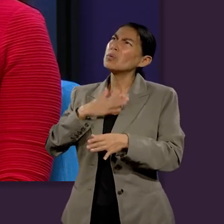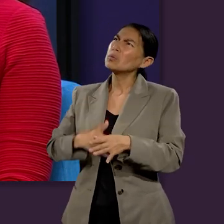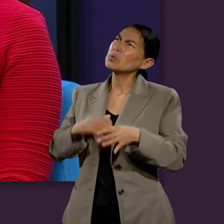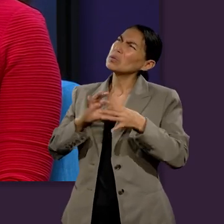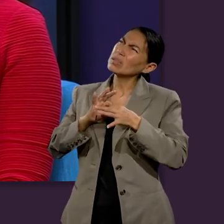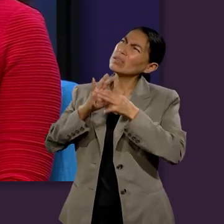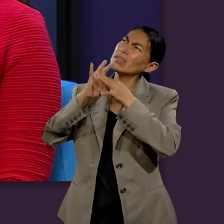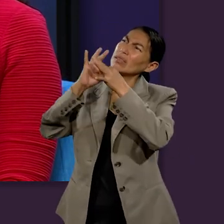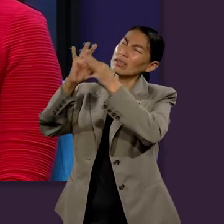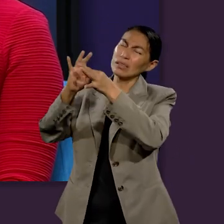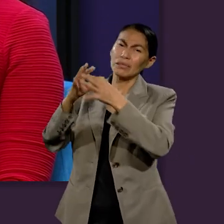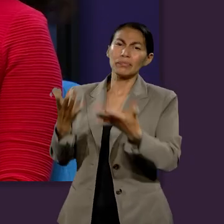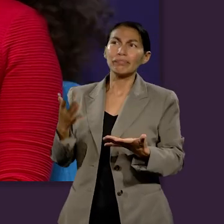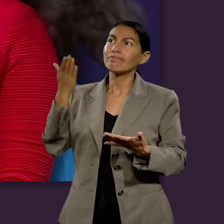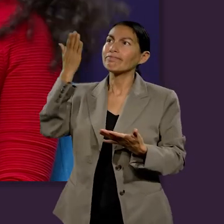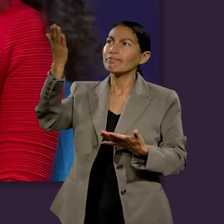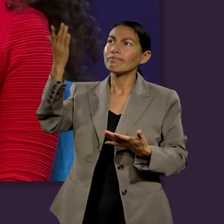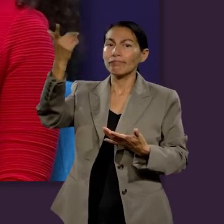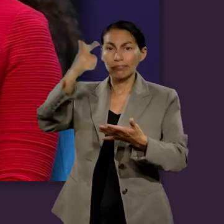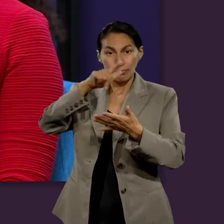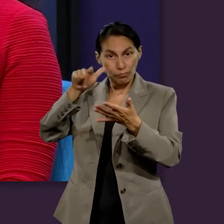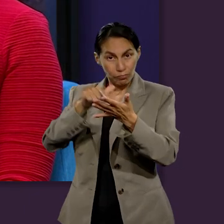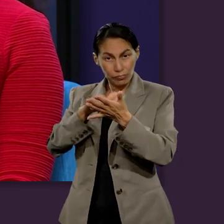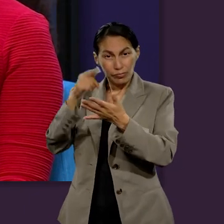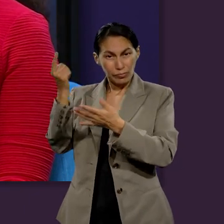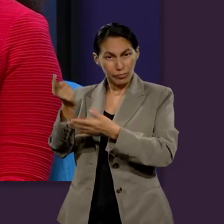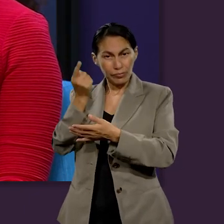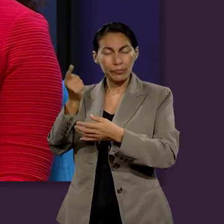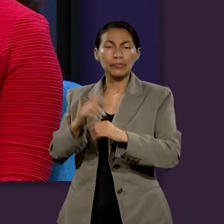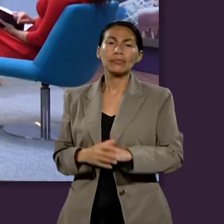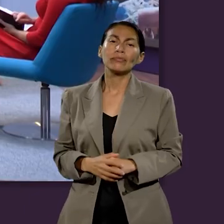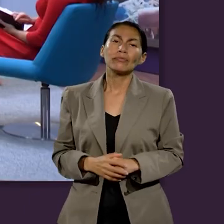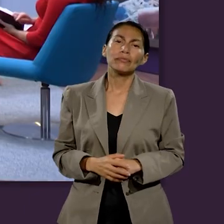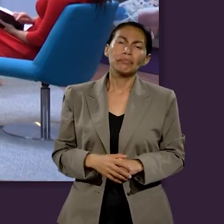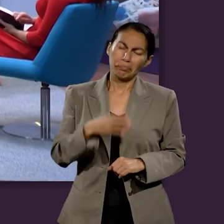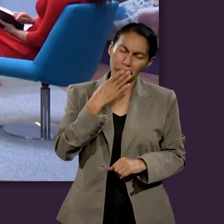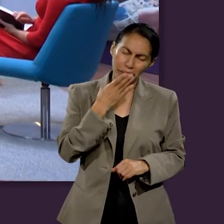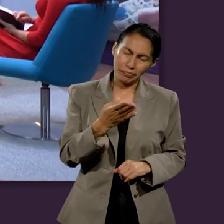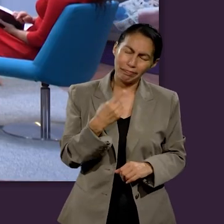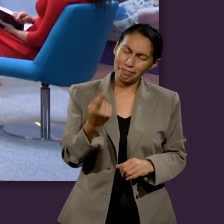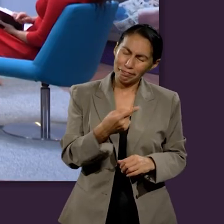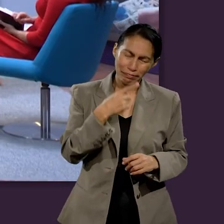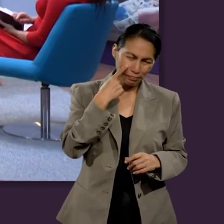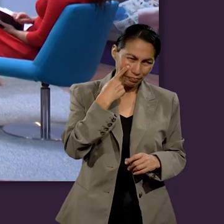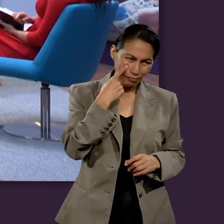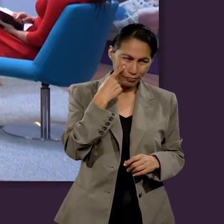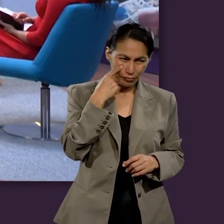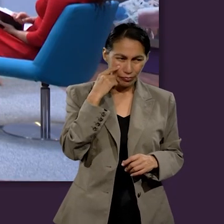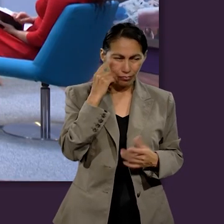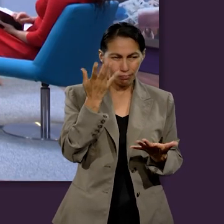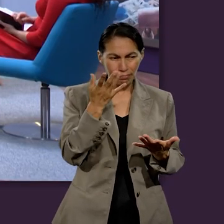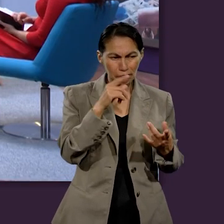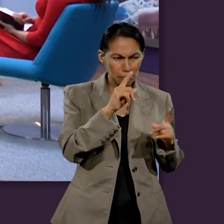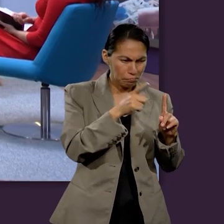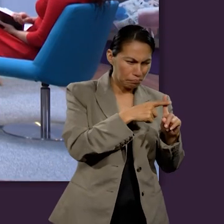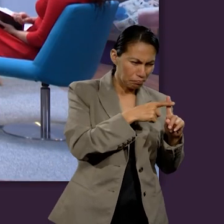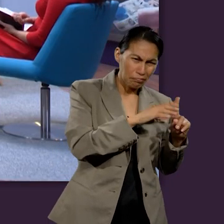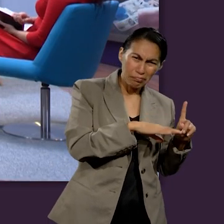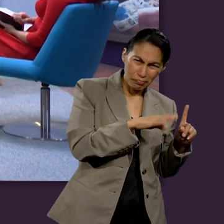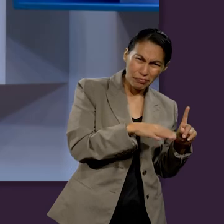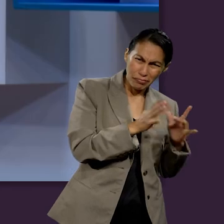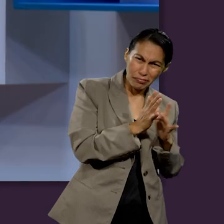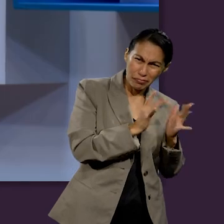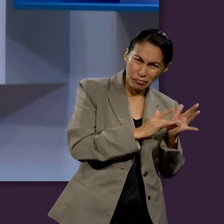morar con la justicia en este lugar eternal. Muy bien, entonces, entendiendo la cruz, viendo la